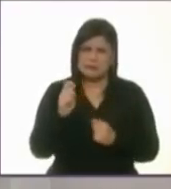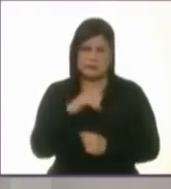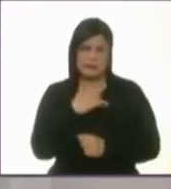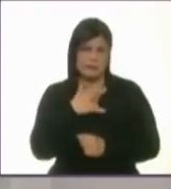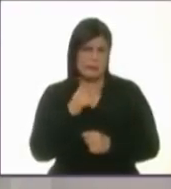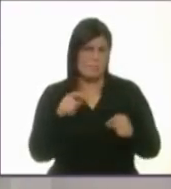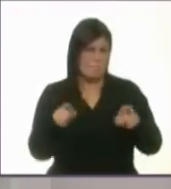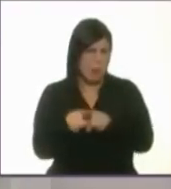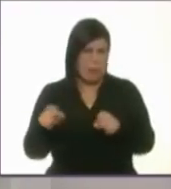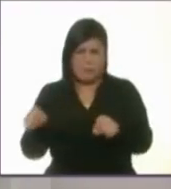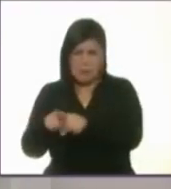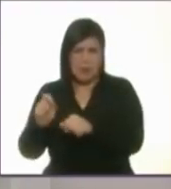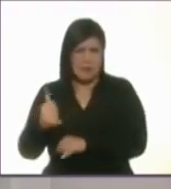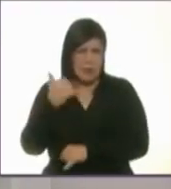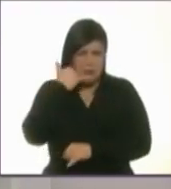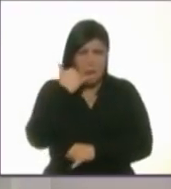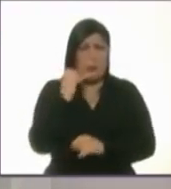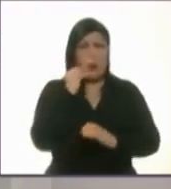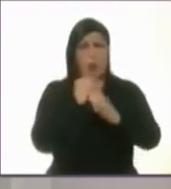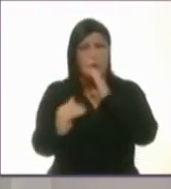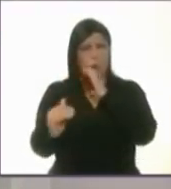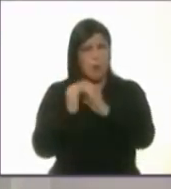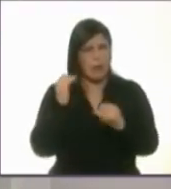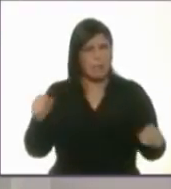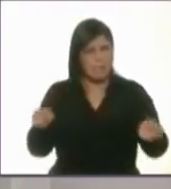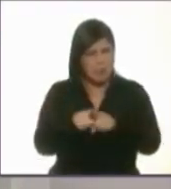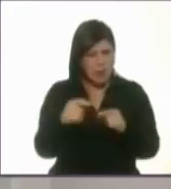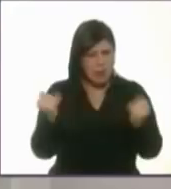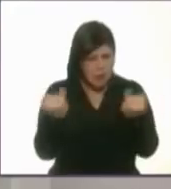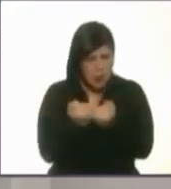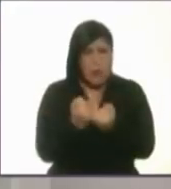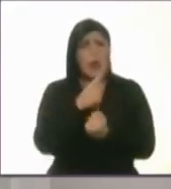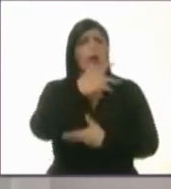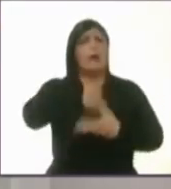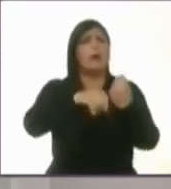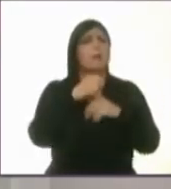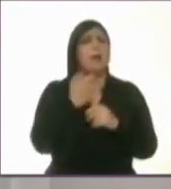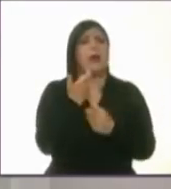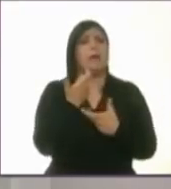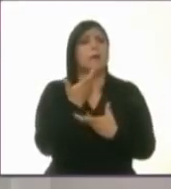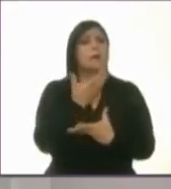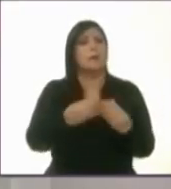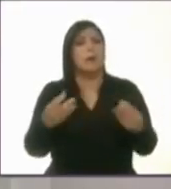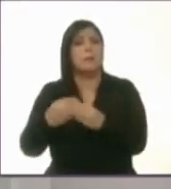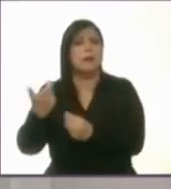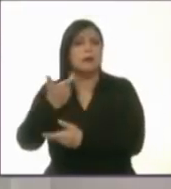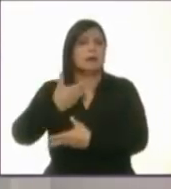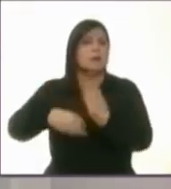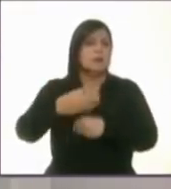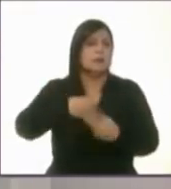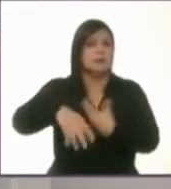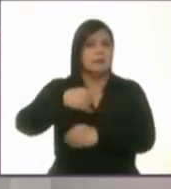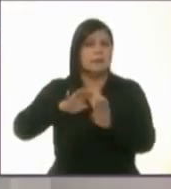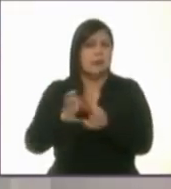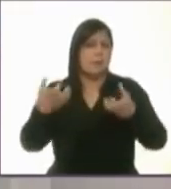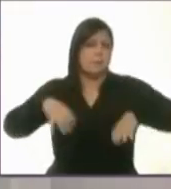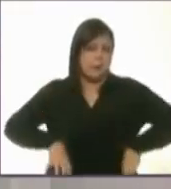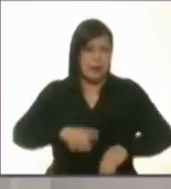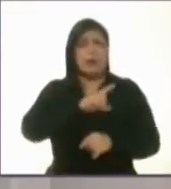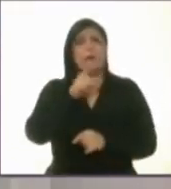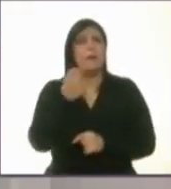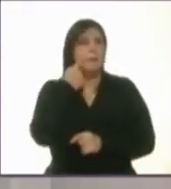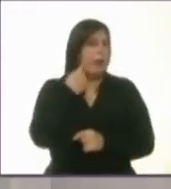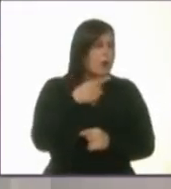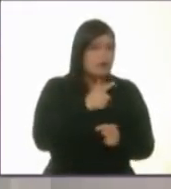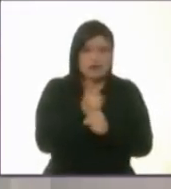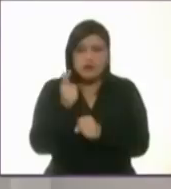teléfonos, los mismos correos electrónicos y después se utilizan para desviar recursos. Y es muy difícil seguir la huella del dinero,